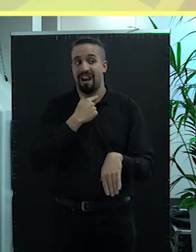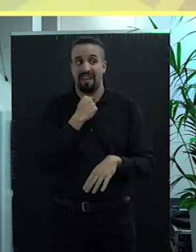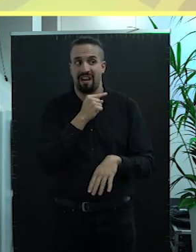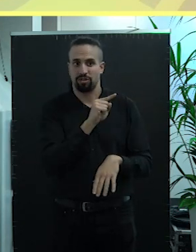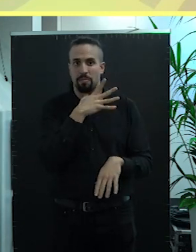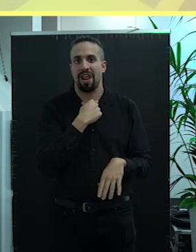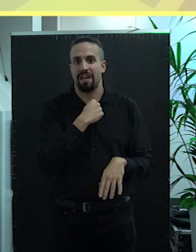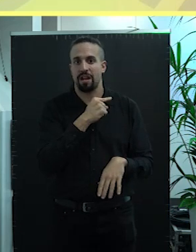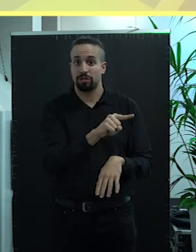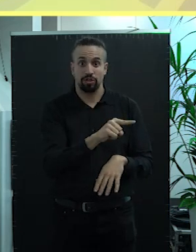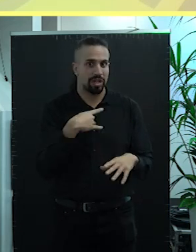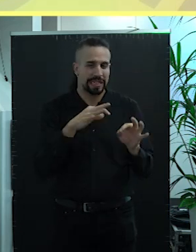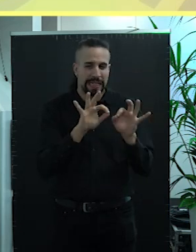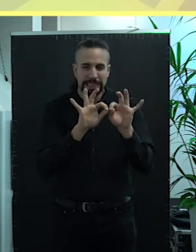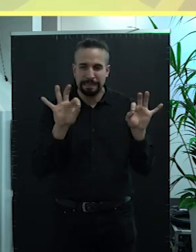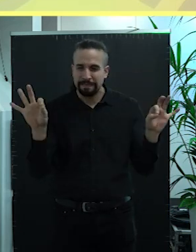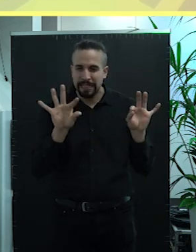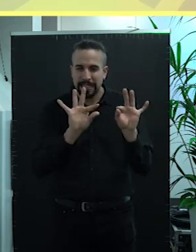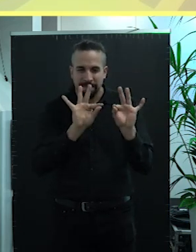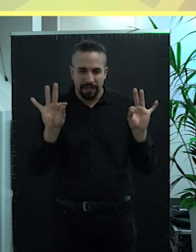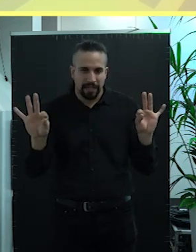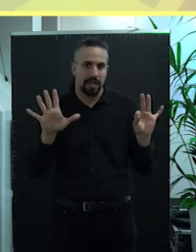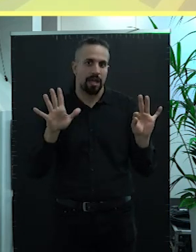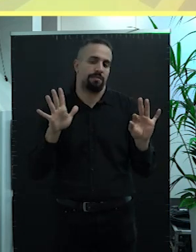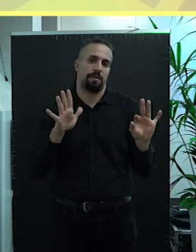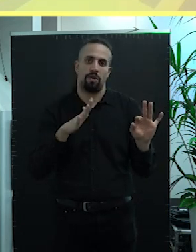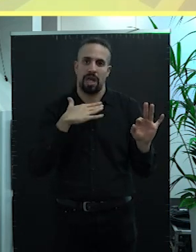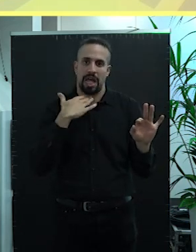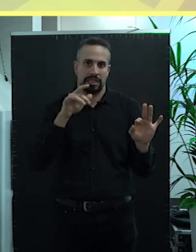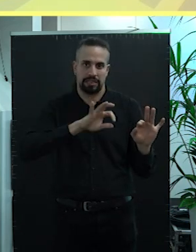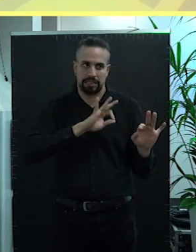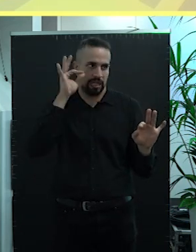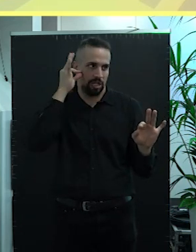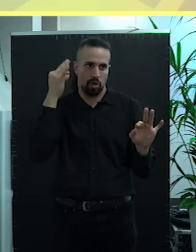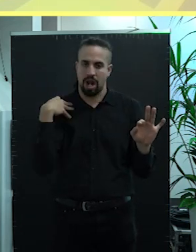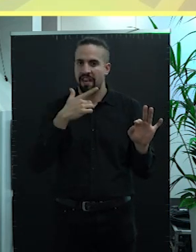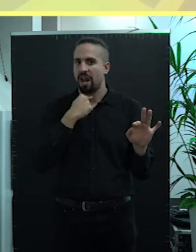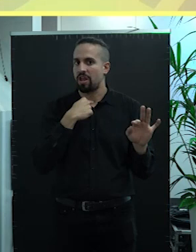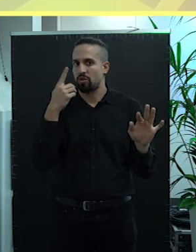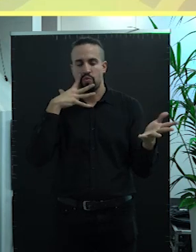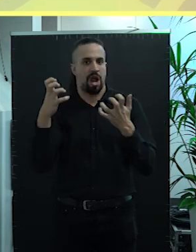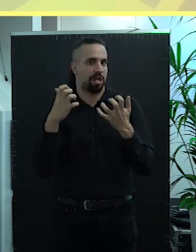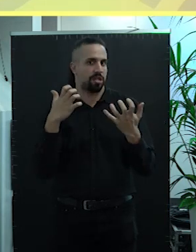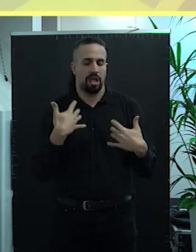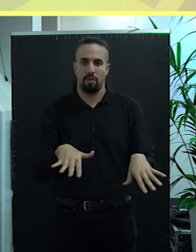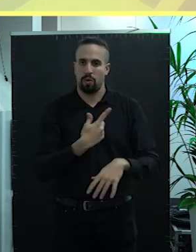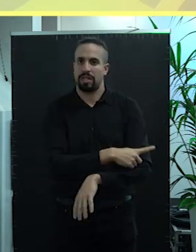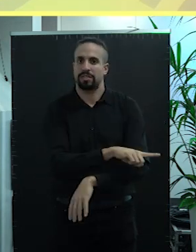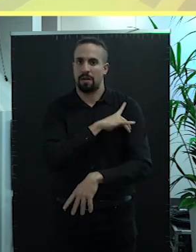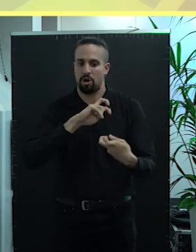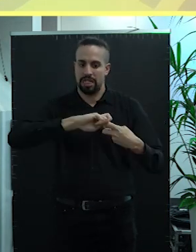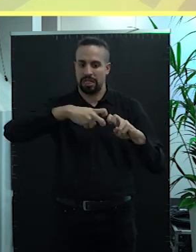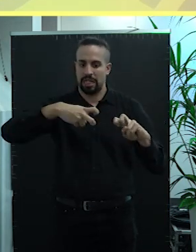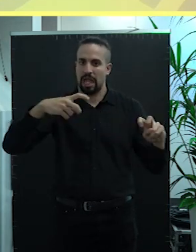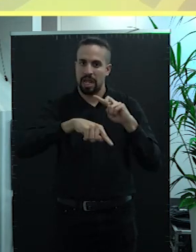la de la graciosa es súper finita y vamos que las señoras de la graciosa tienen un arte que vamos porque es que trenzar eso